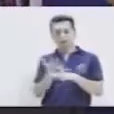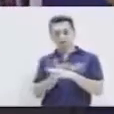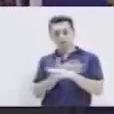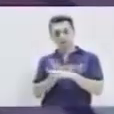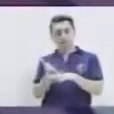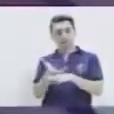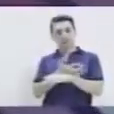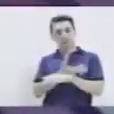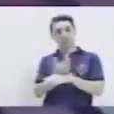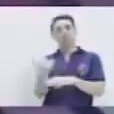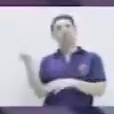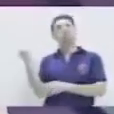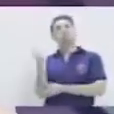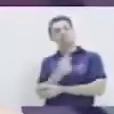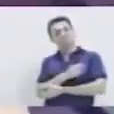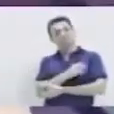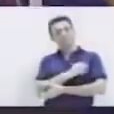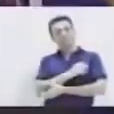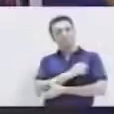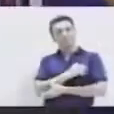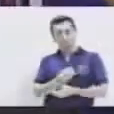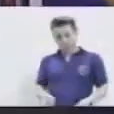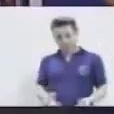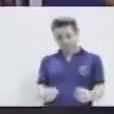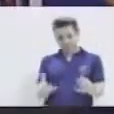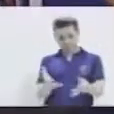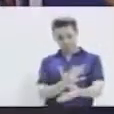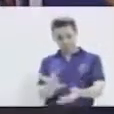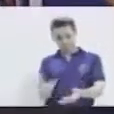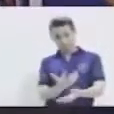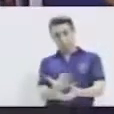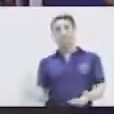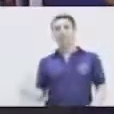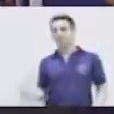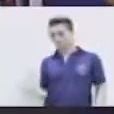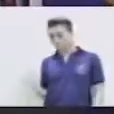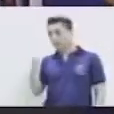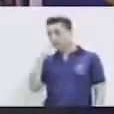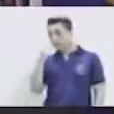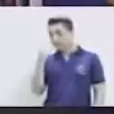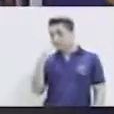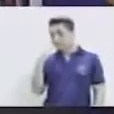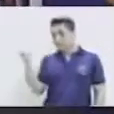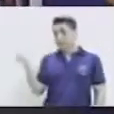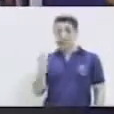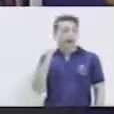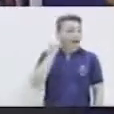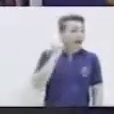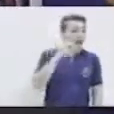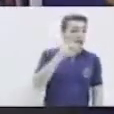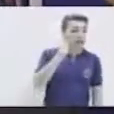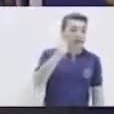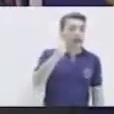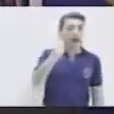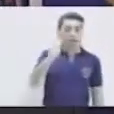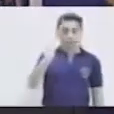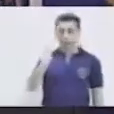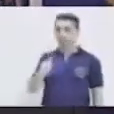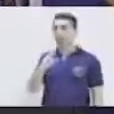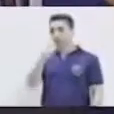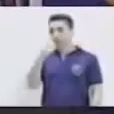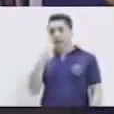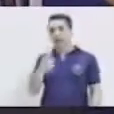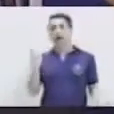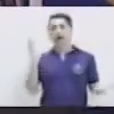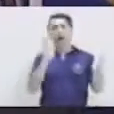grafía del sonido GR? En la primera sílaba. ¡Grama! Ahora lo puedes hacer con aplausos.